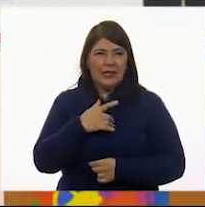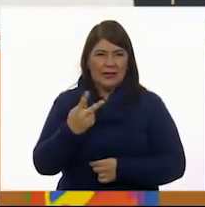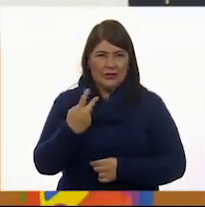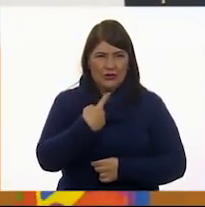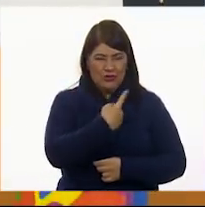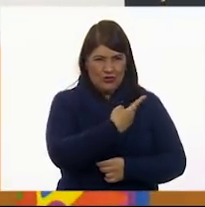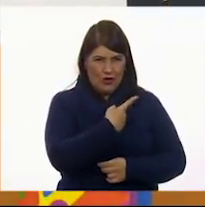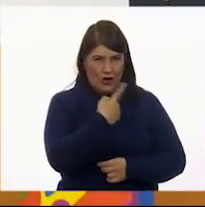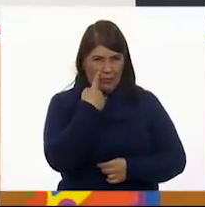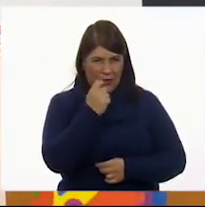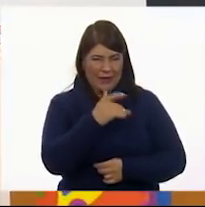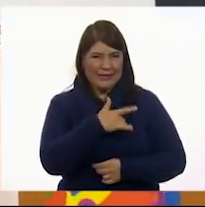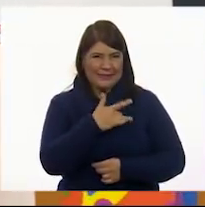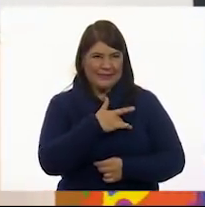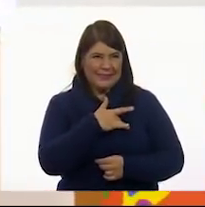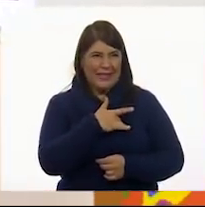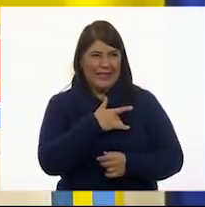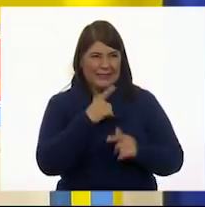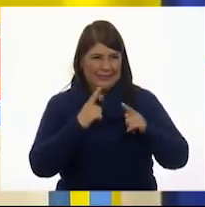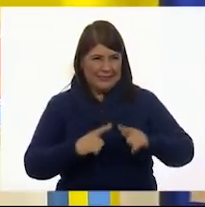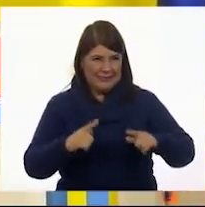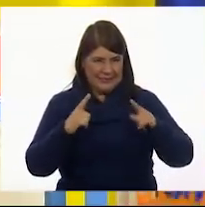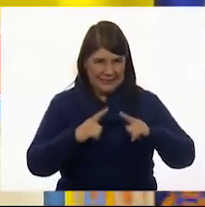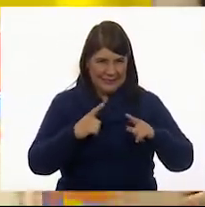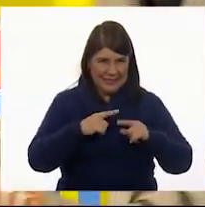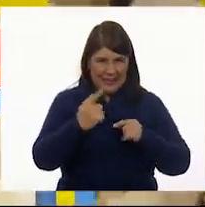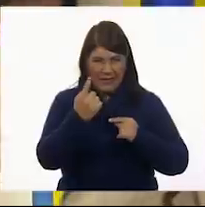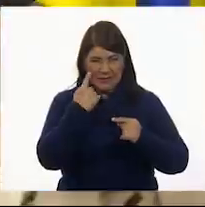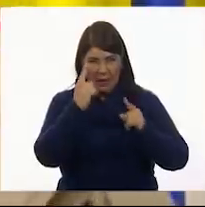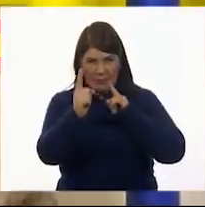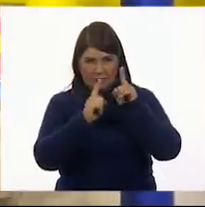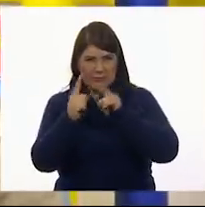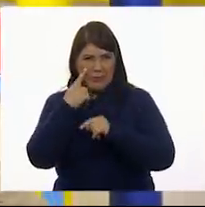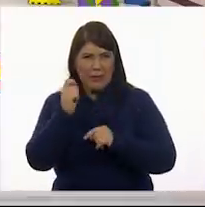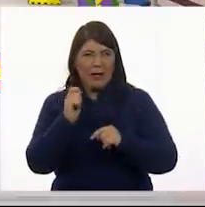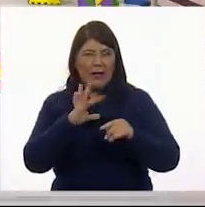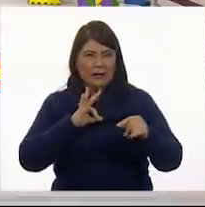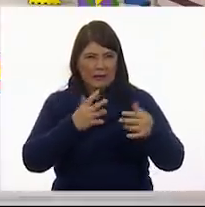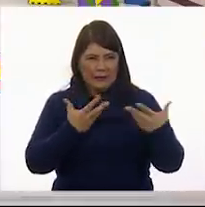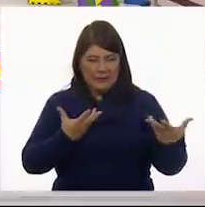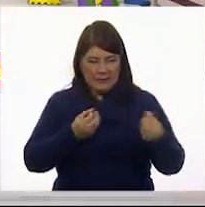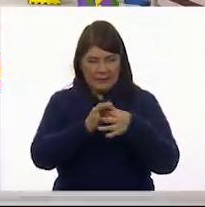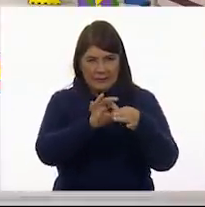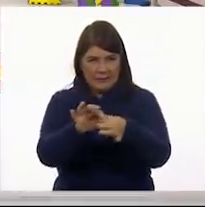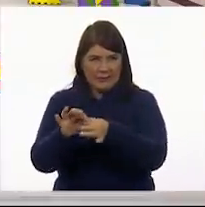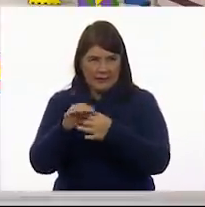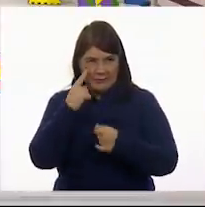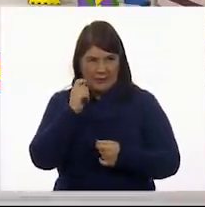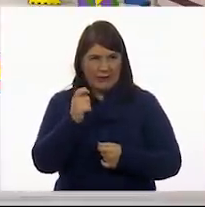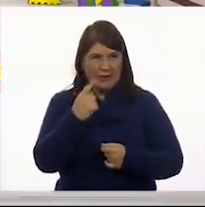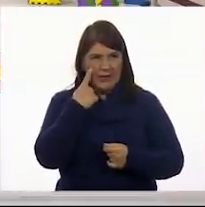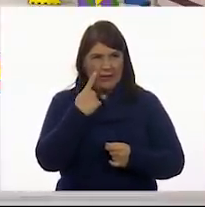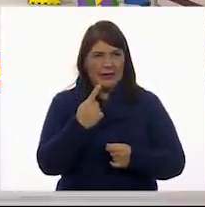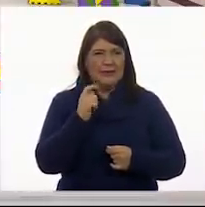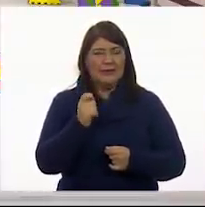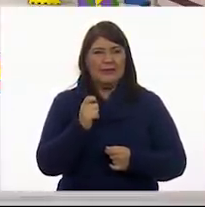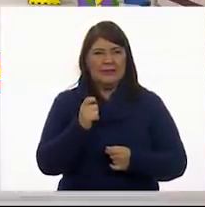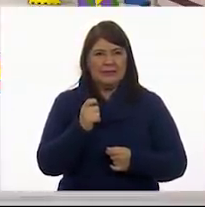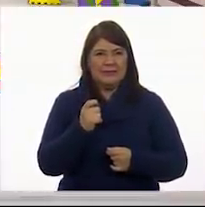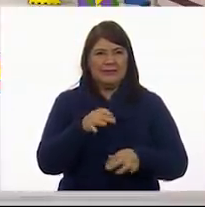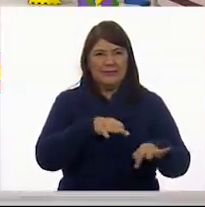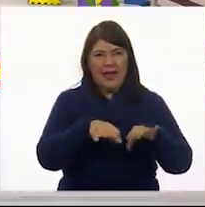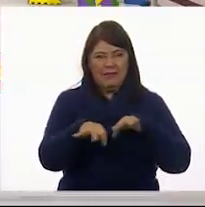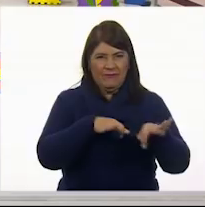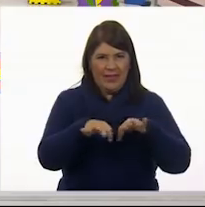este momento quienes van a pasar, porque todos en conjunto trabajamos nuestra obra colectiva.